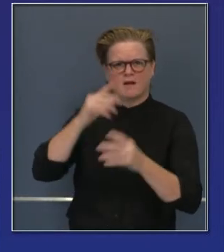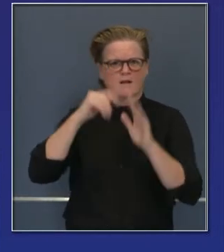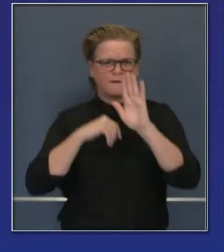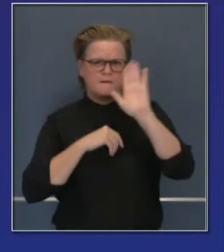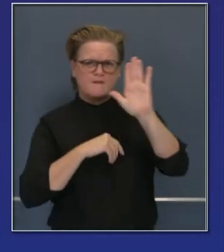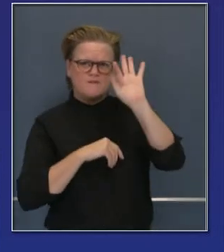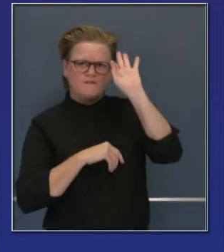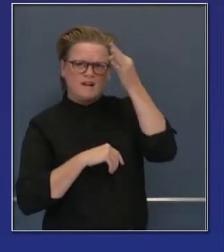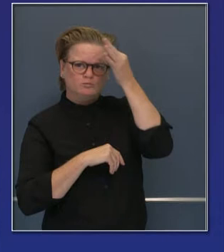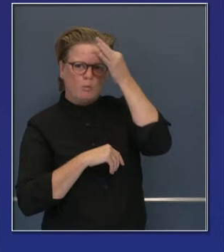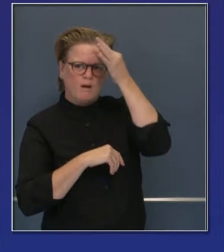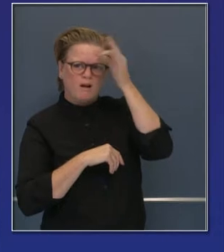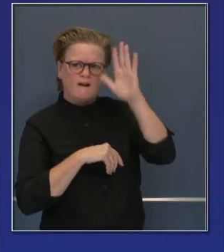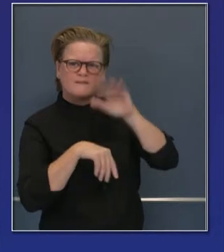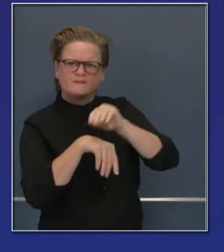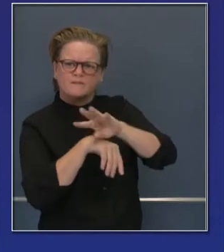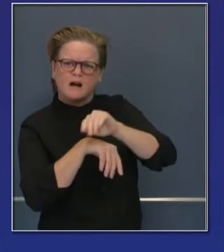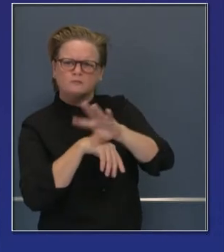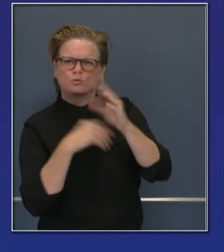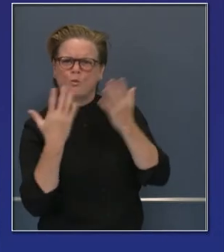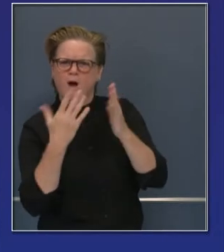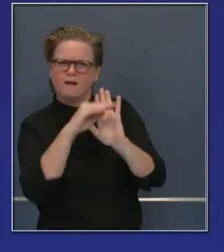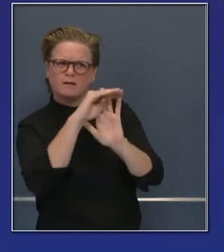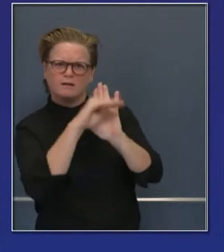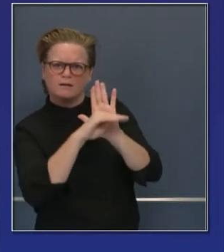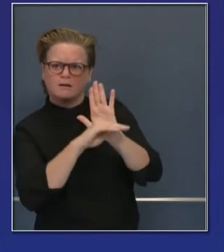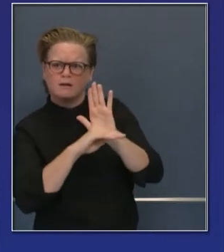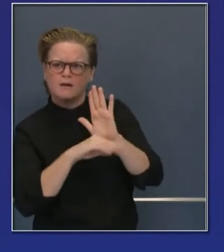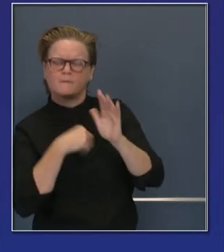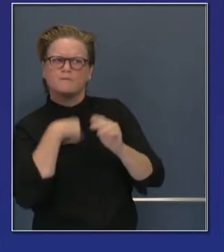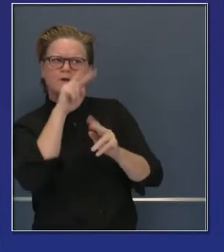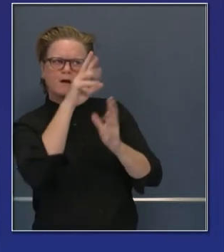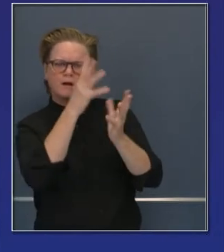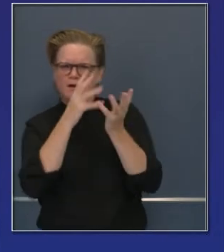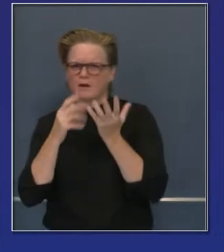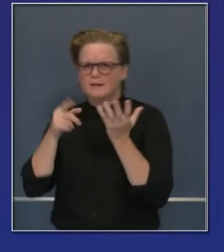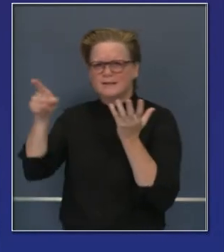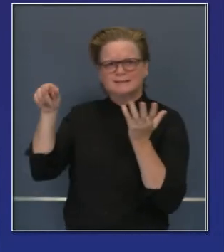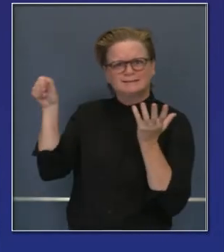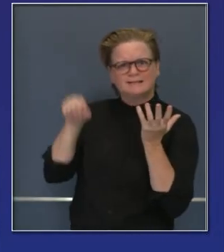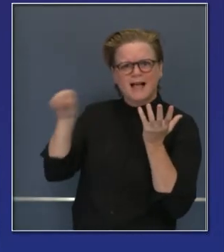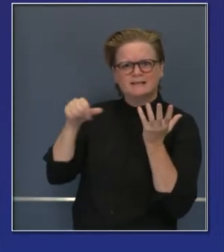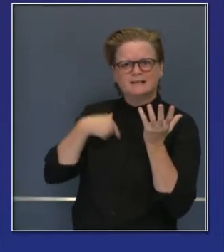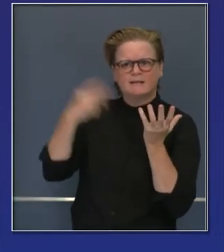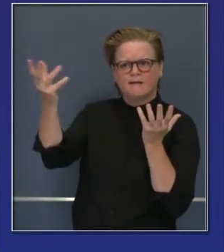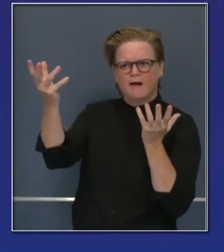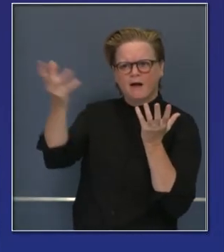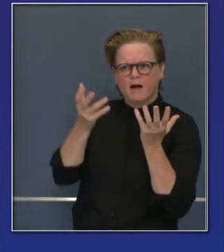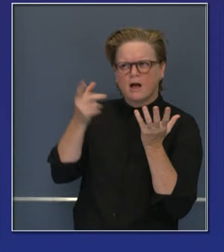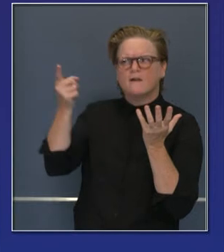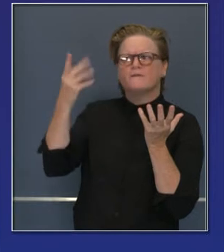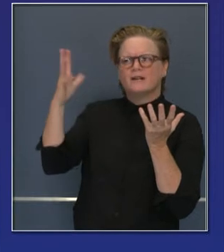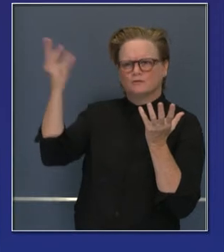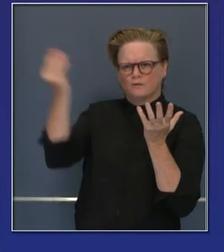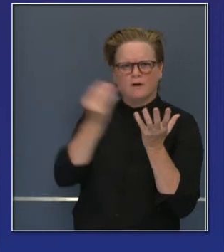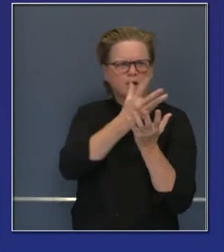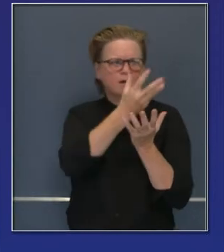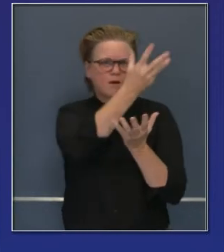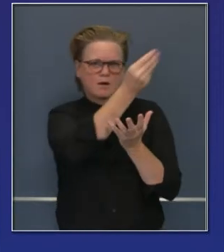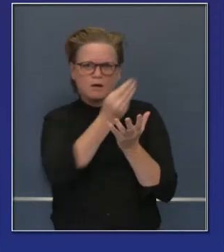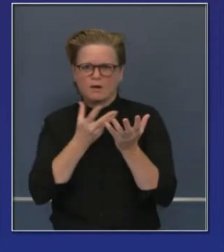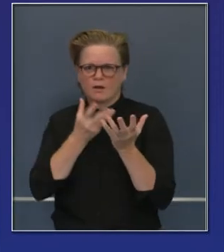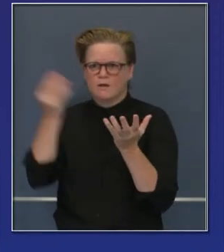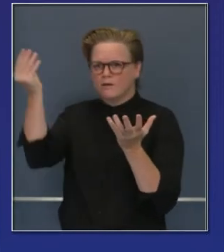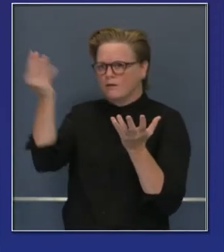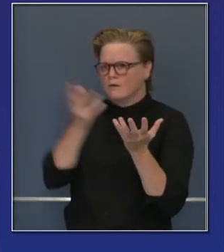prioridad. Ya se ha hablado generalmente de los factores para la distribución, pero nos han informado